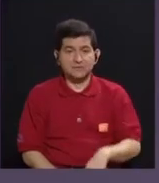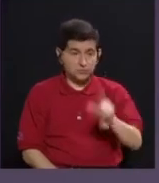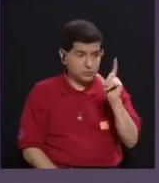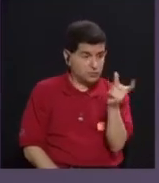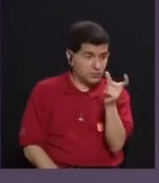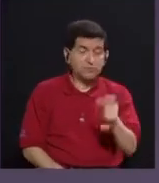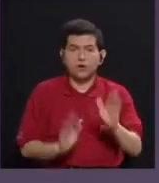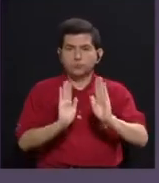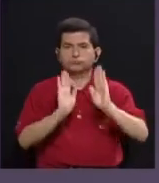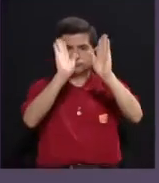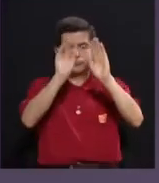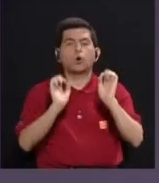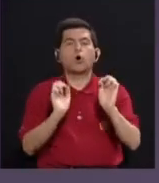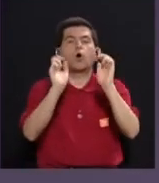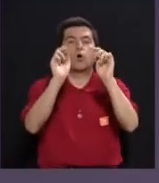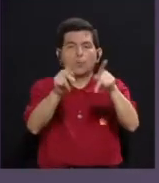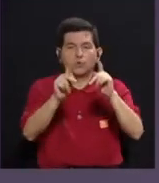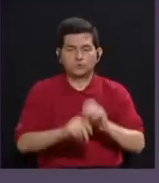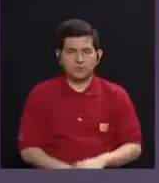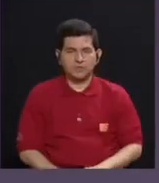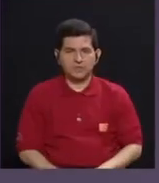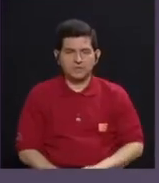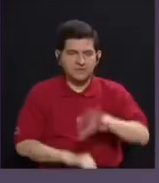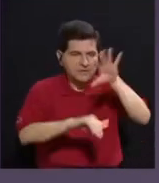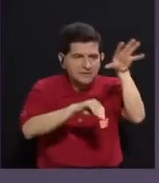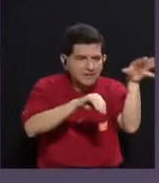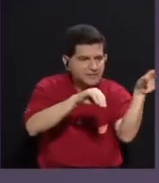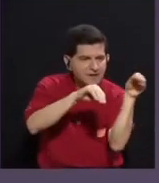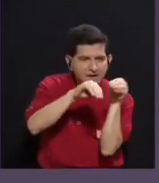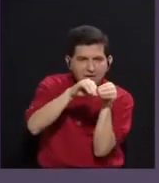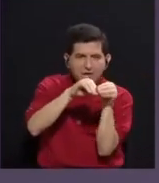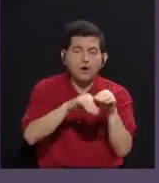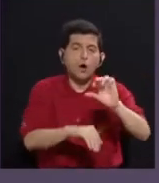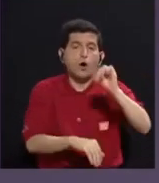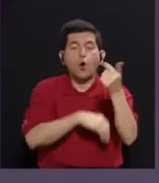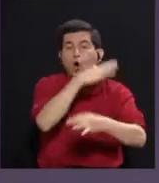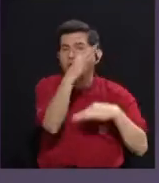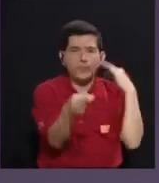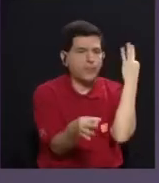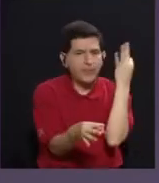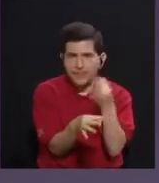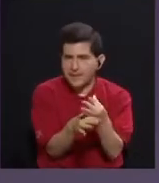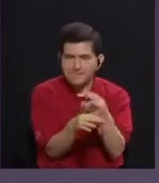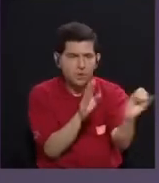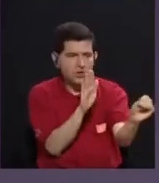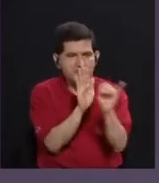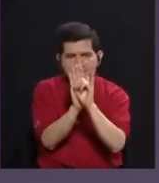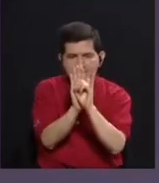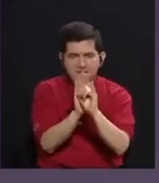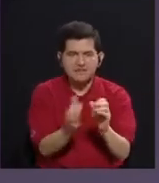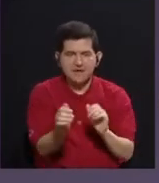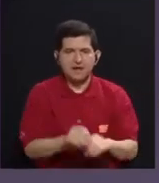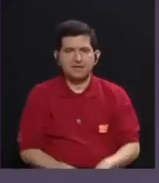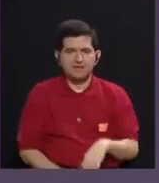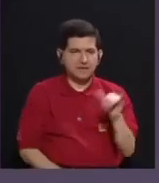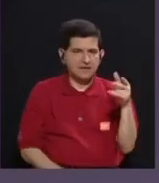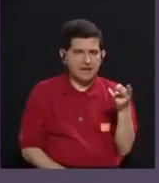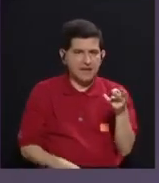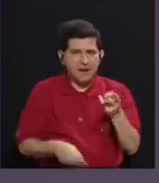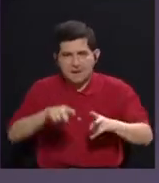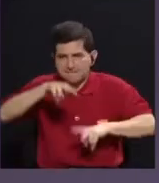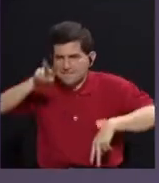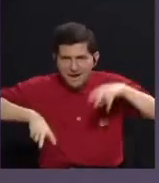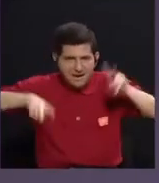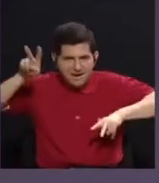la posibilidad de adscripción de otro tipo de identidades que transitan entre géneros.